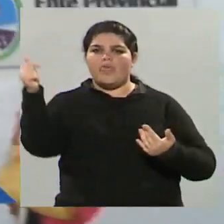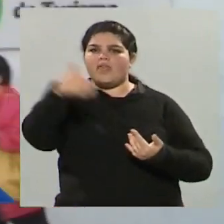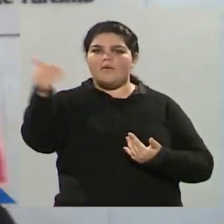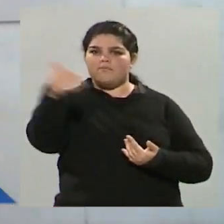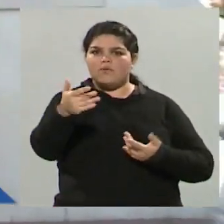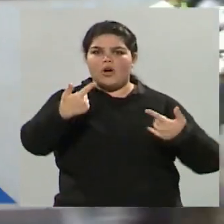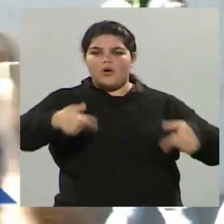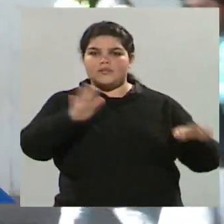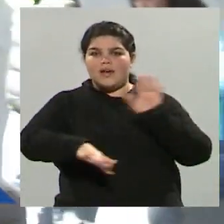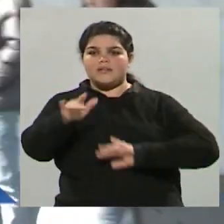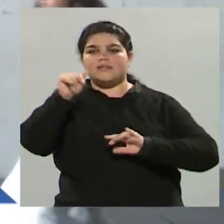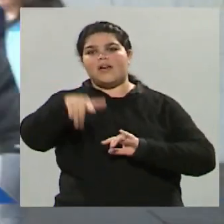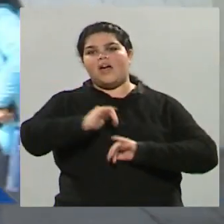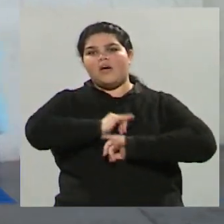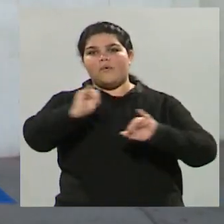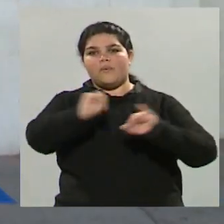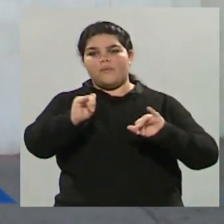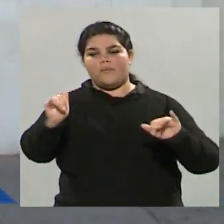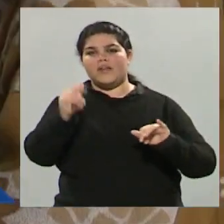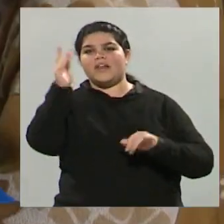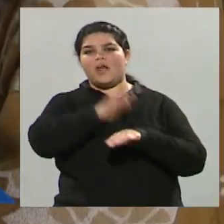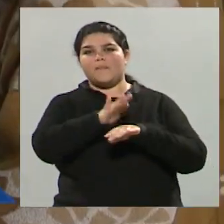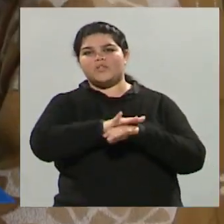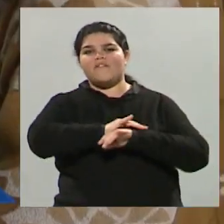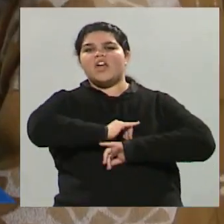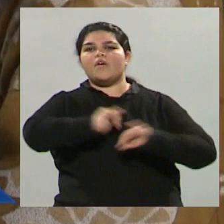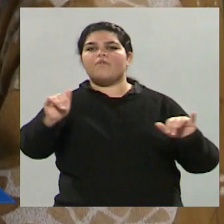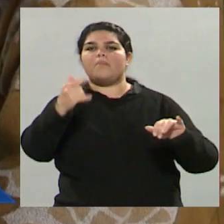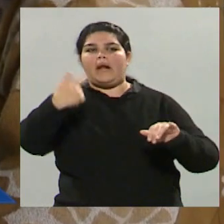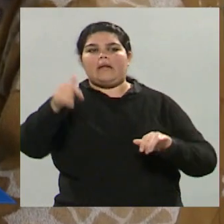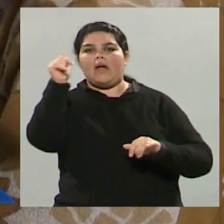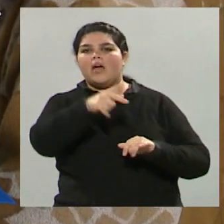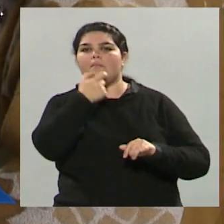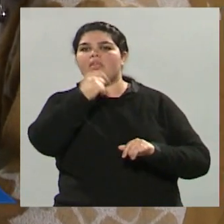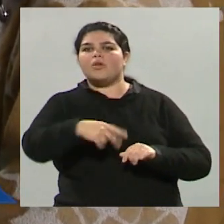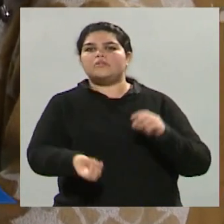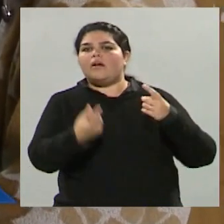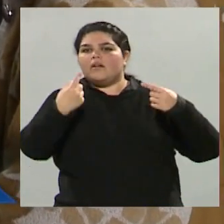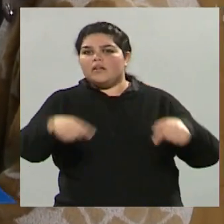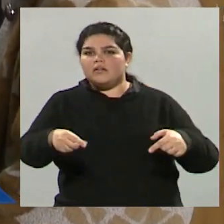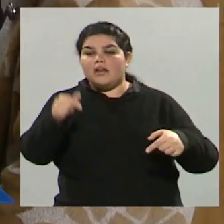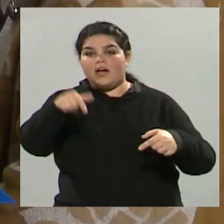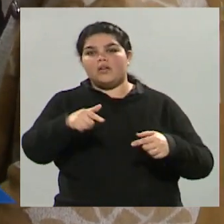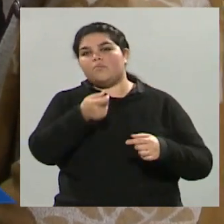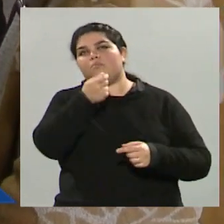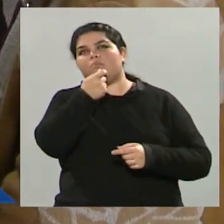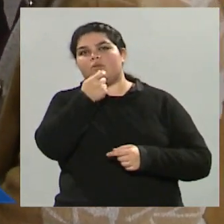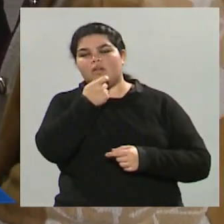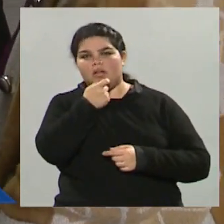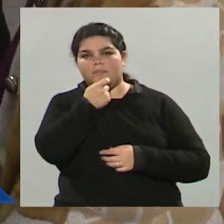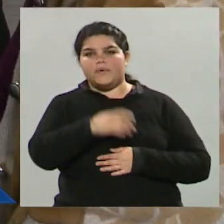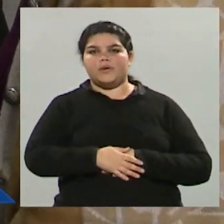de los medios de comunicación que realizan la cobertura, básicamente, y que la verdad que si lo intentaras hacer como